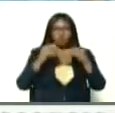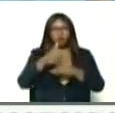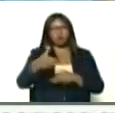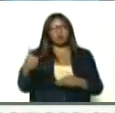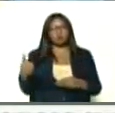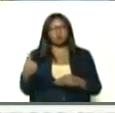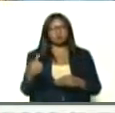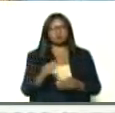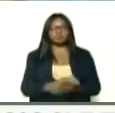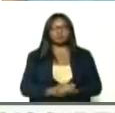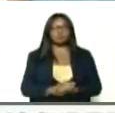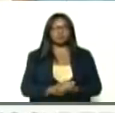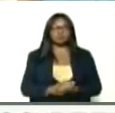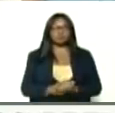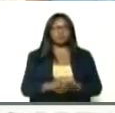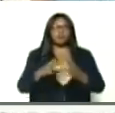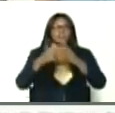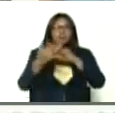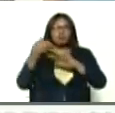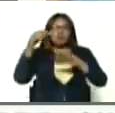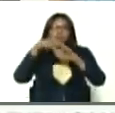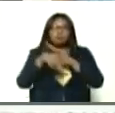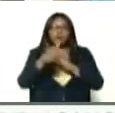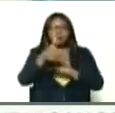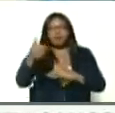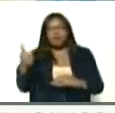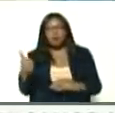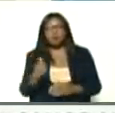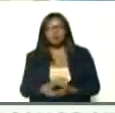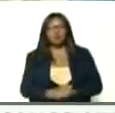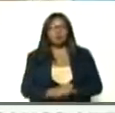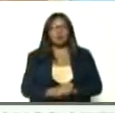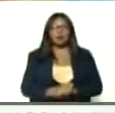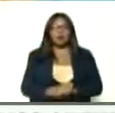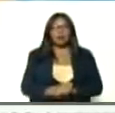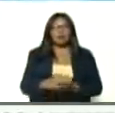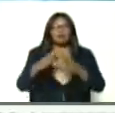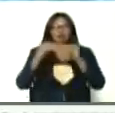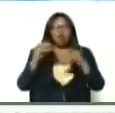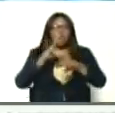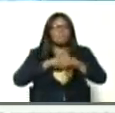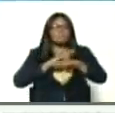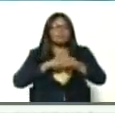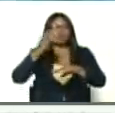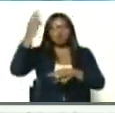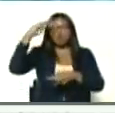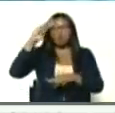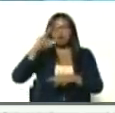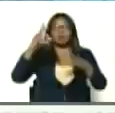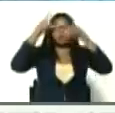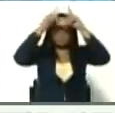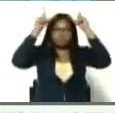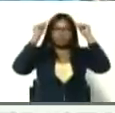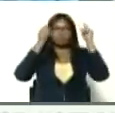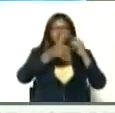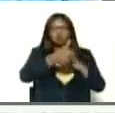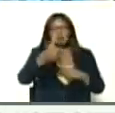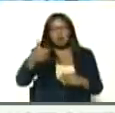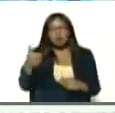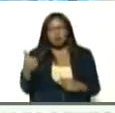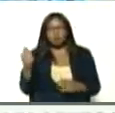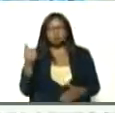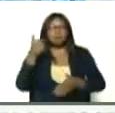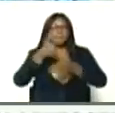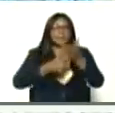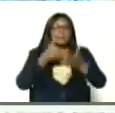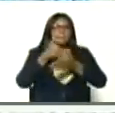Misión Barrio Adentro 100%, a toda la Misión Cubana en Venezuela, médicos, médicas, enfermeros, enfermeras, que están